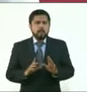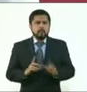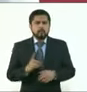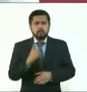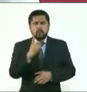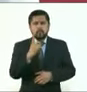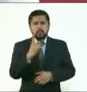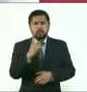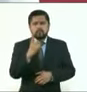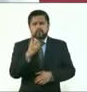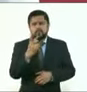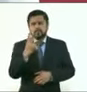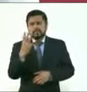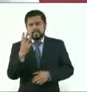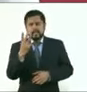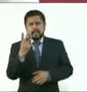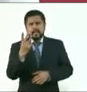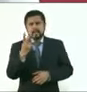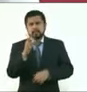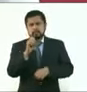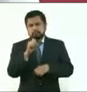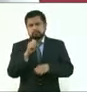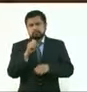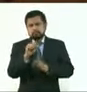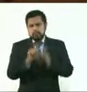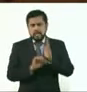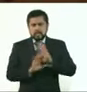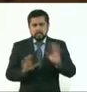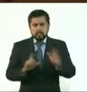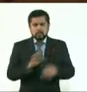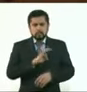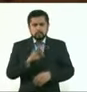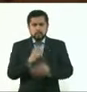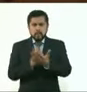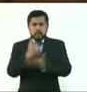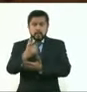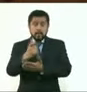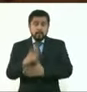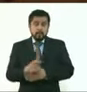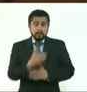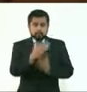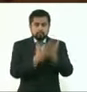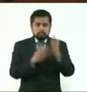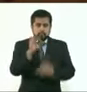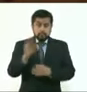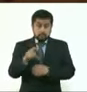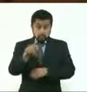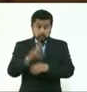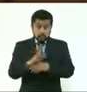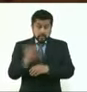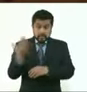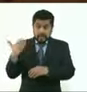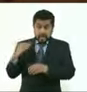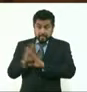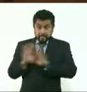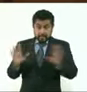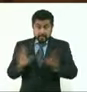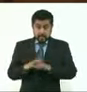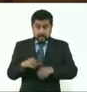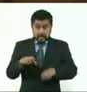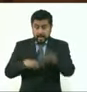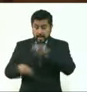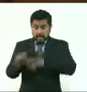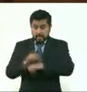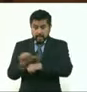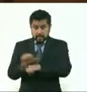trimestre para el pago. secretaria, también preguntarle, ¿ya tuvieron estas reuniones con las agencias automotrices para este tema